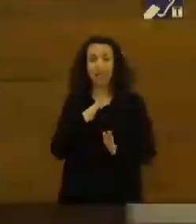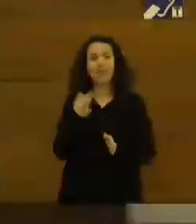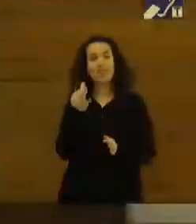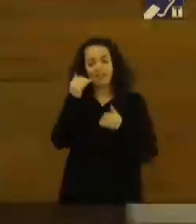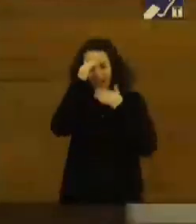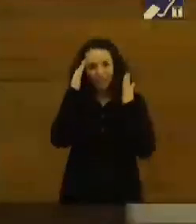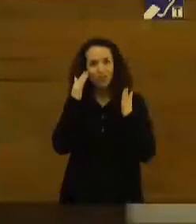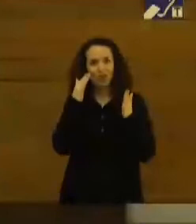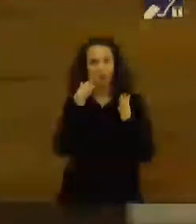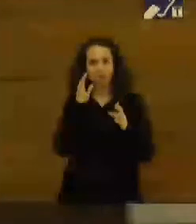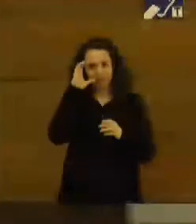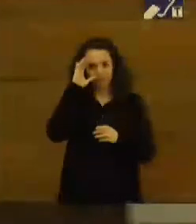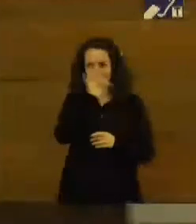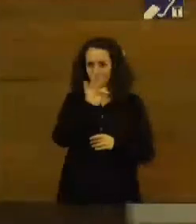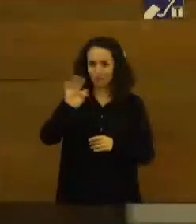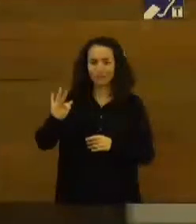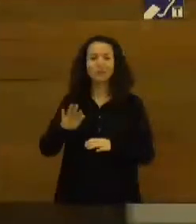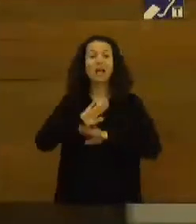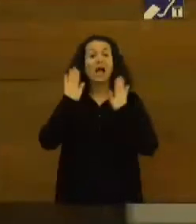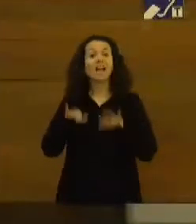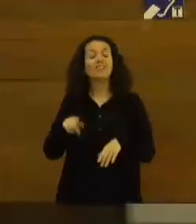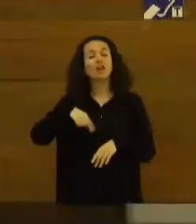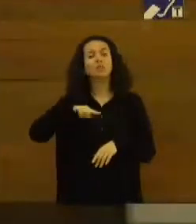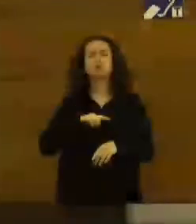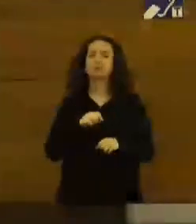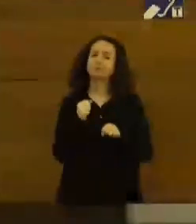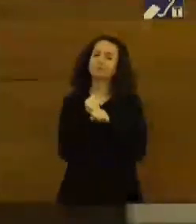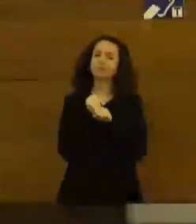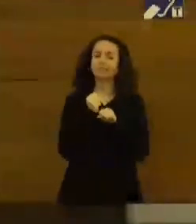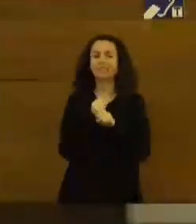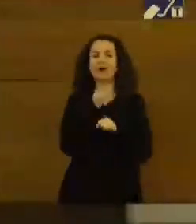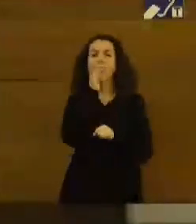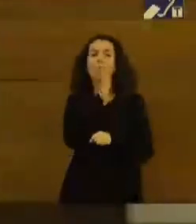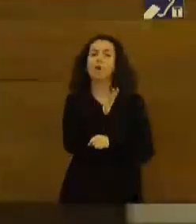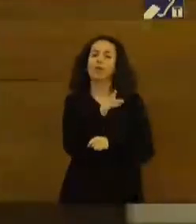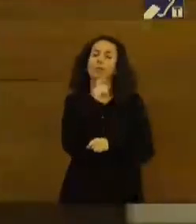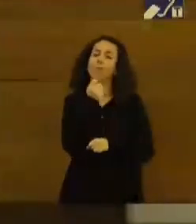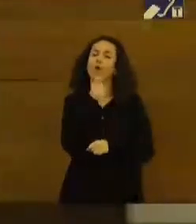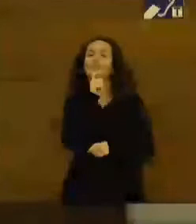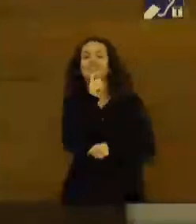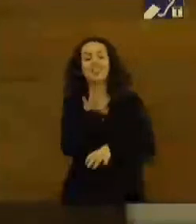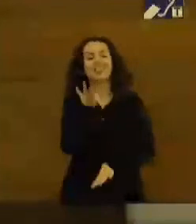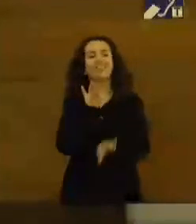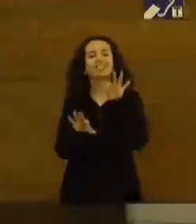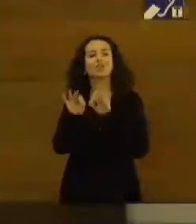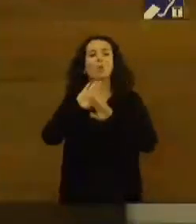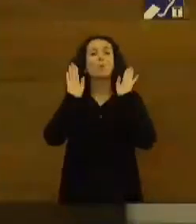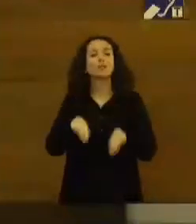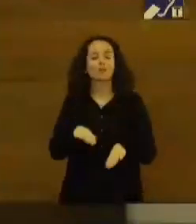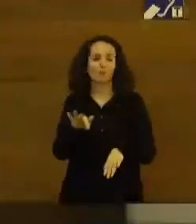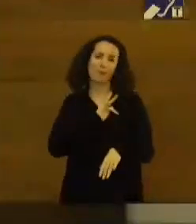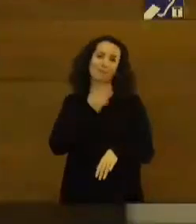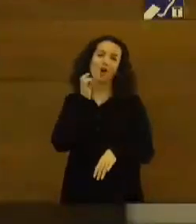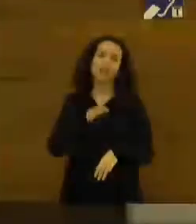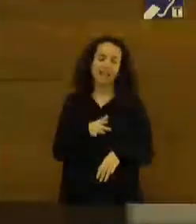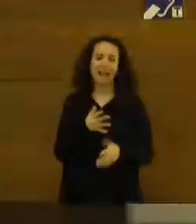atención. Ha sido pues realmente un trabajo difícil por parte del jurado decidir finalmente quiénes han sido el